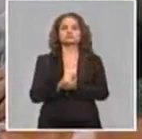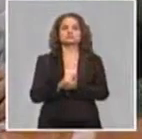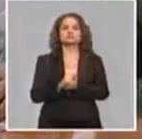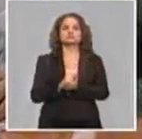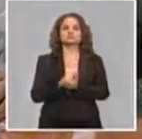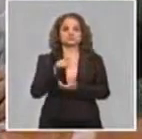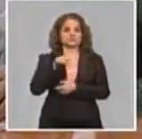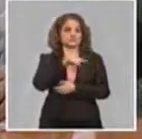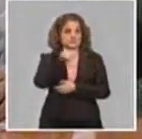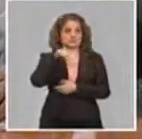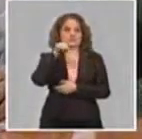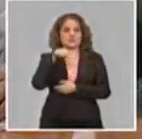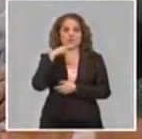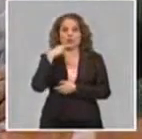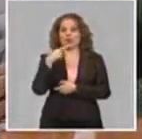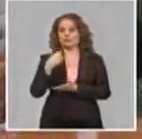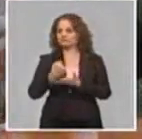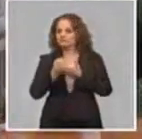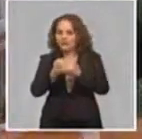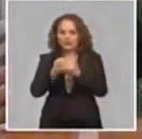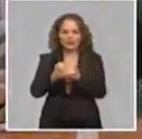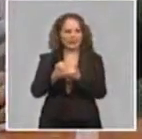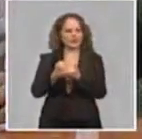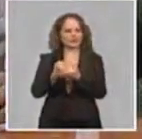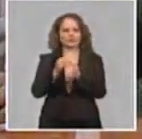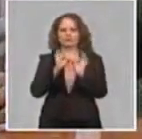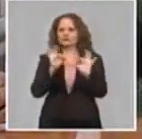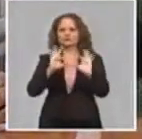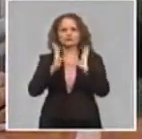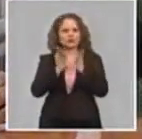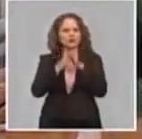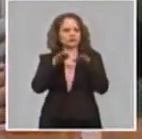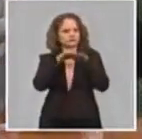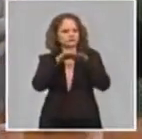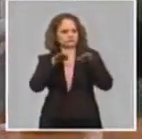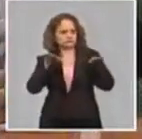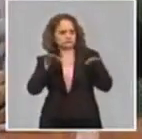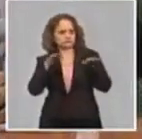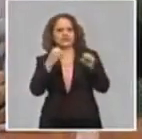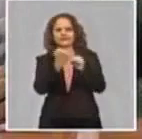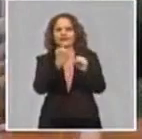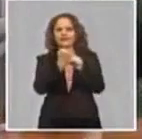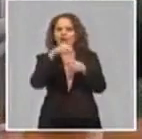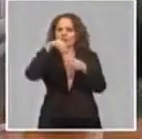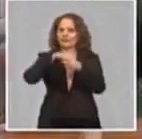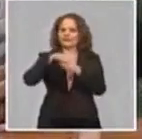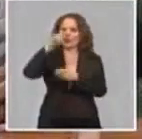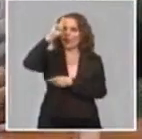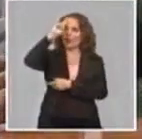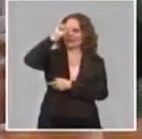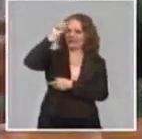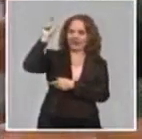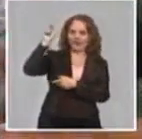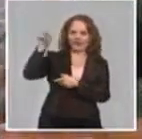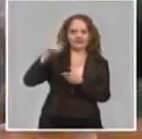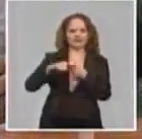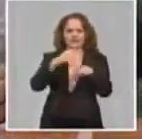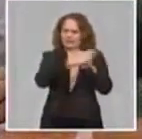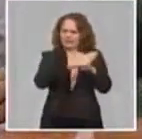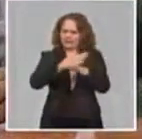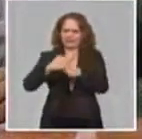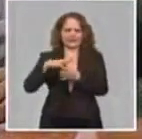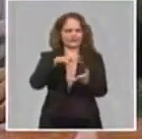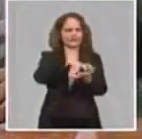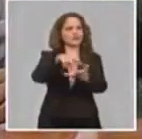contribuido al proceso de estabilizar trabajo en los hospitales y en un grupo de lugares, también para